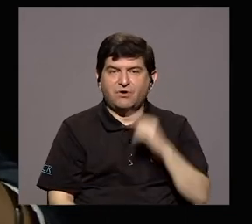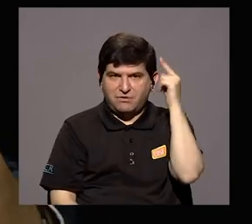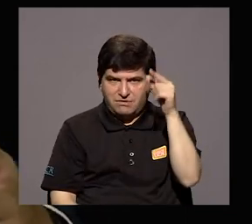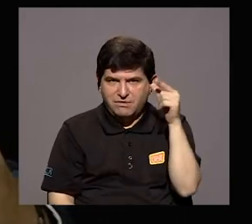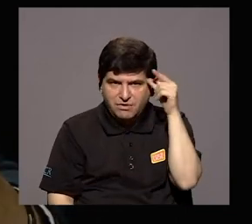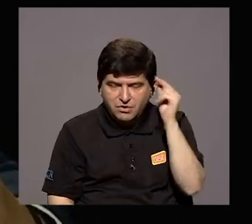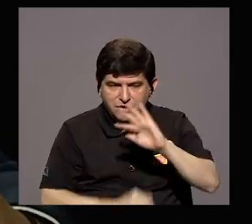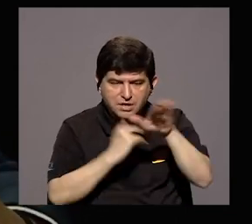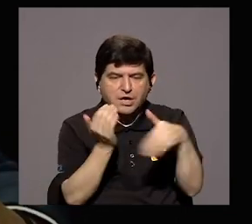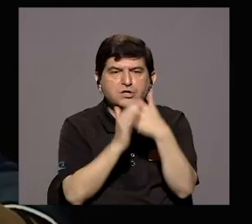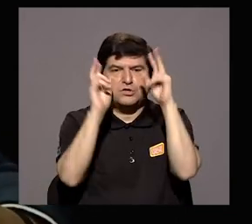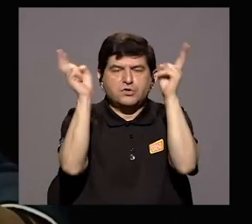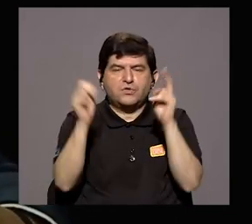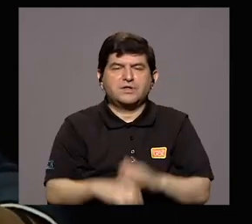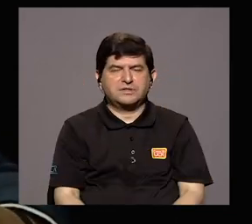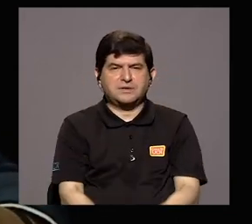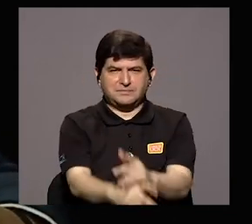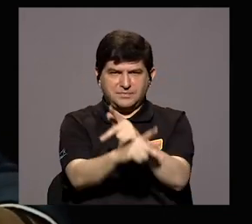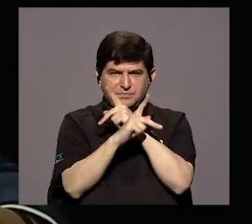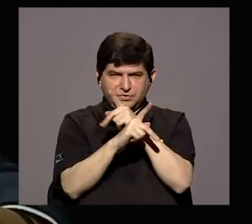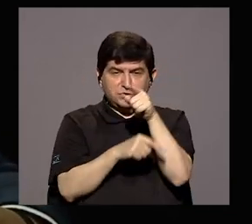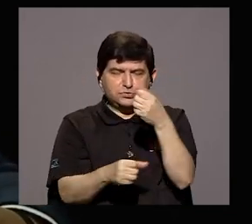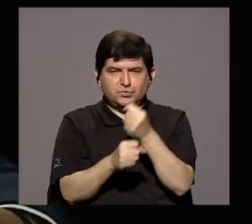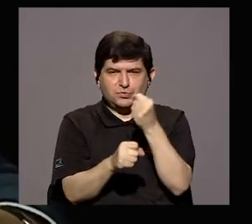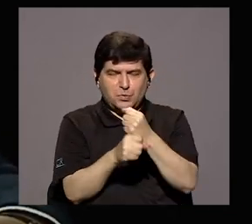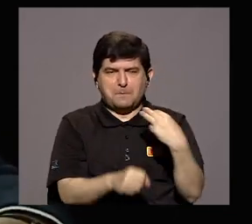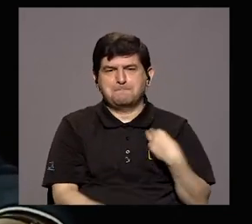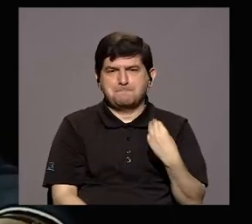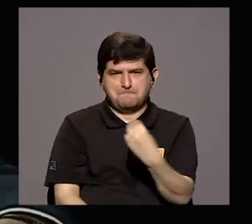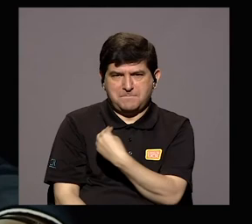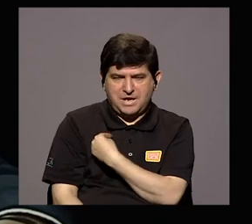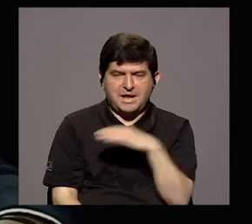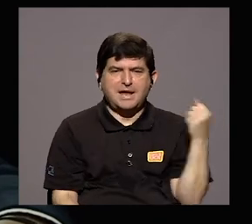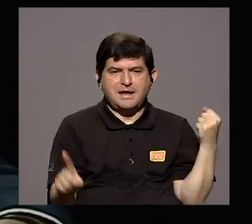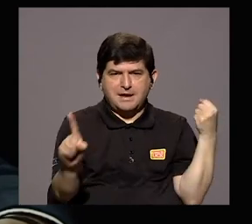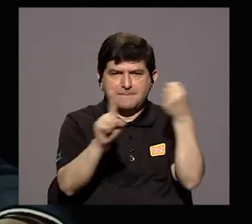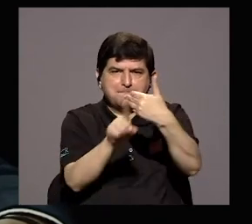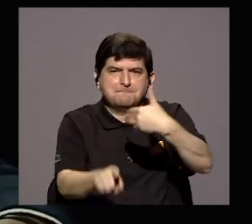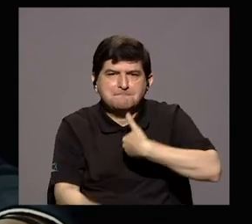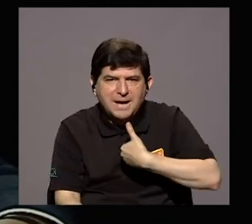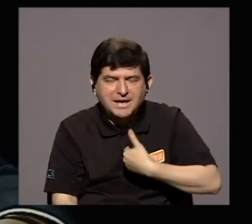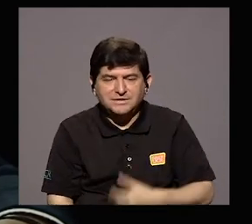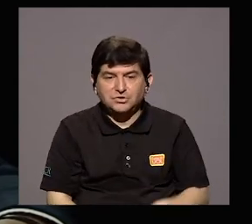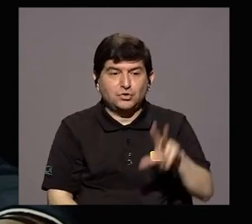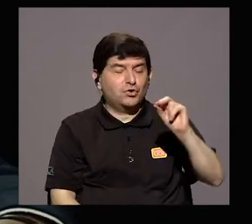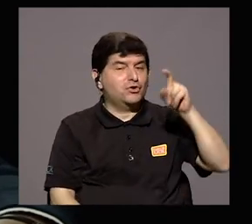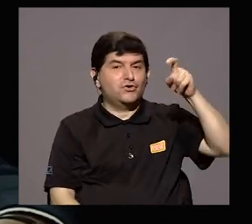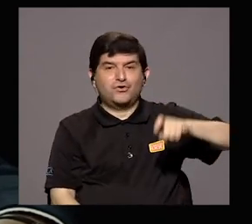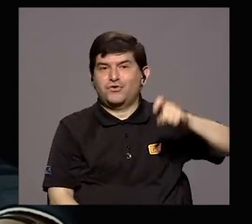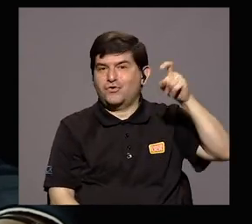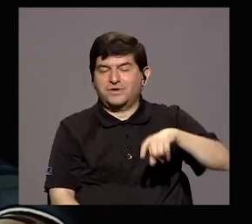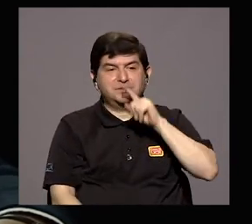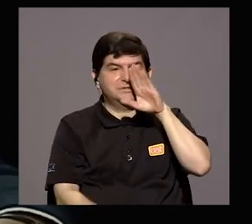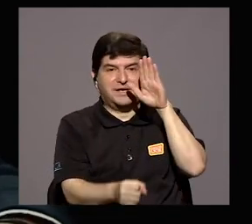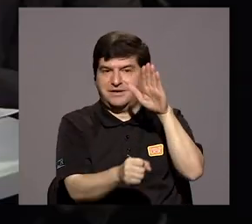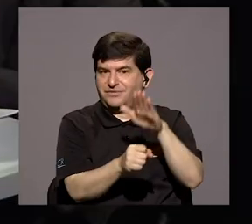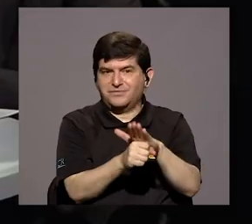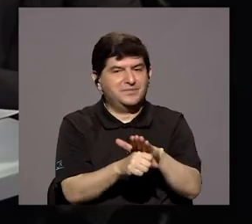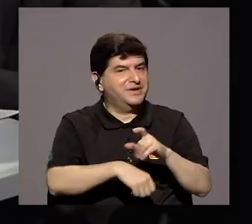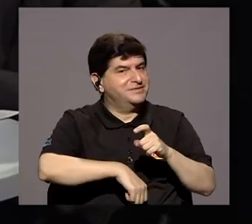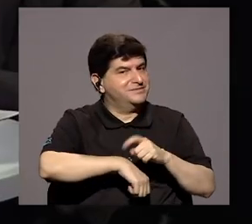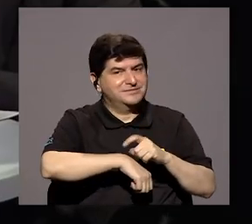todo el tema de protocolos que ustedes vienen trabajando con el Ministerio y los impactos que tienen, no necesariamente van a cumplirse a fecha.